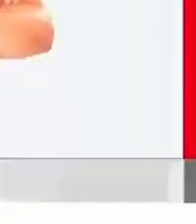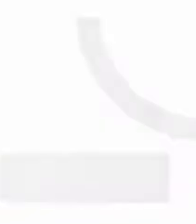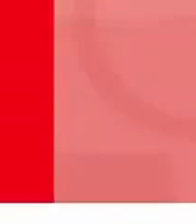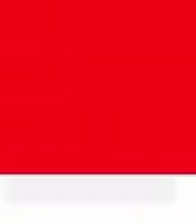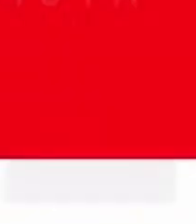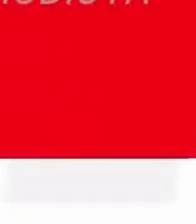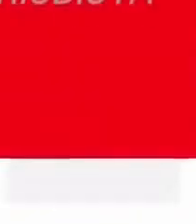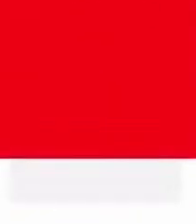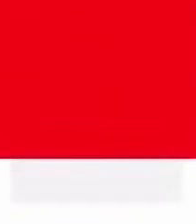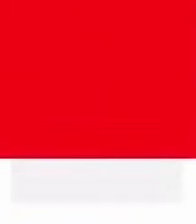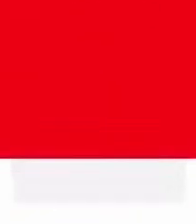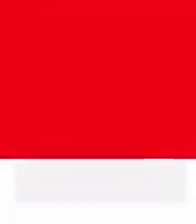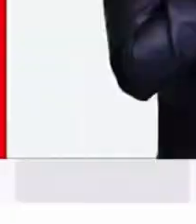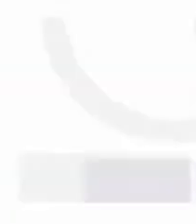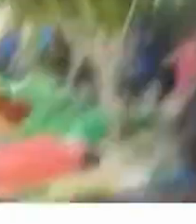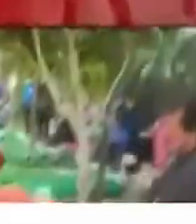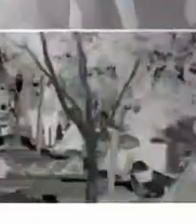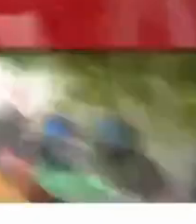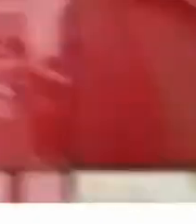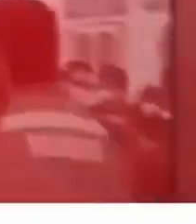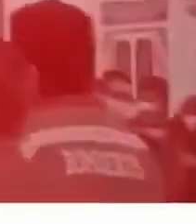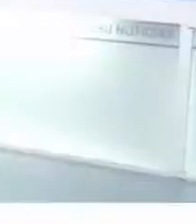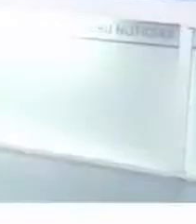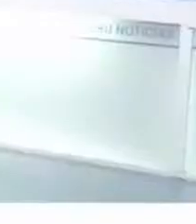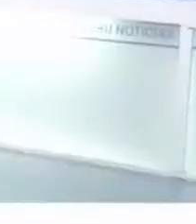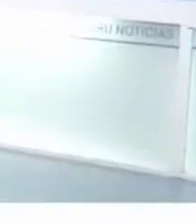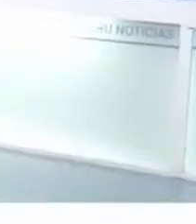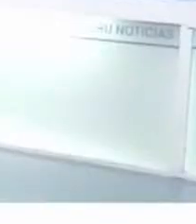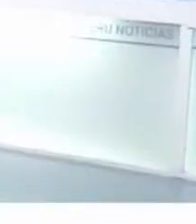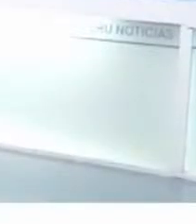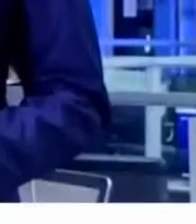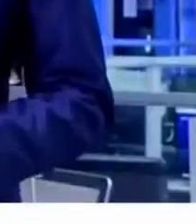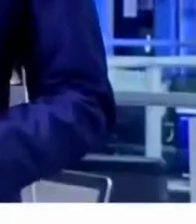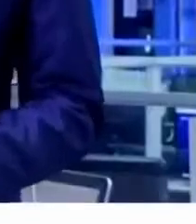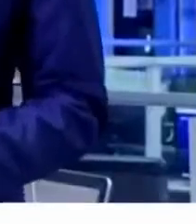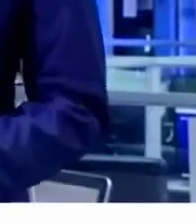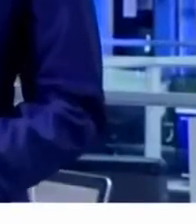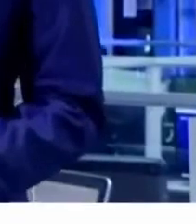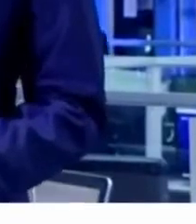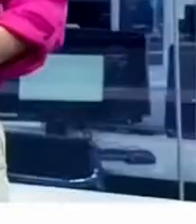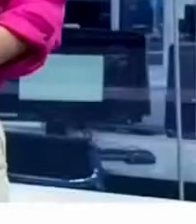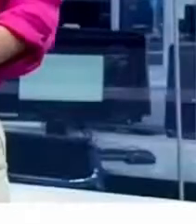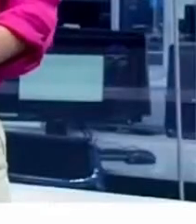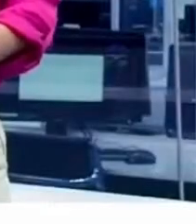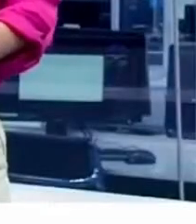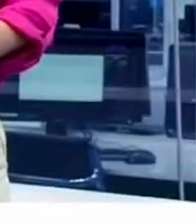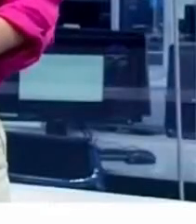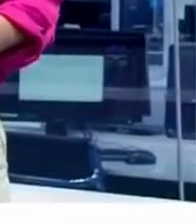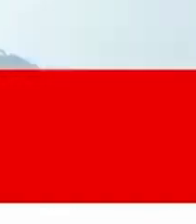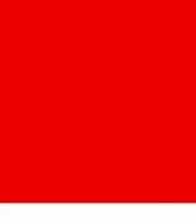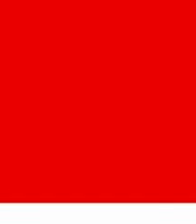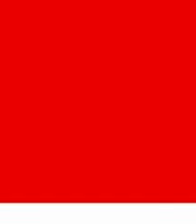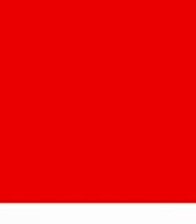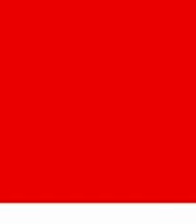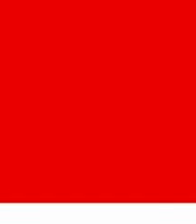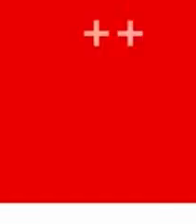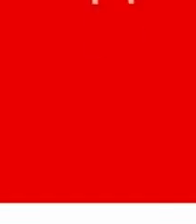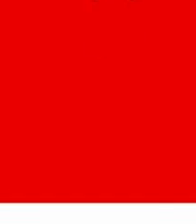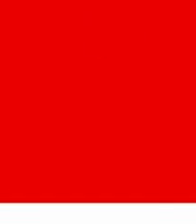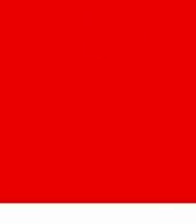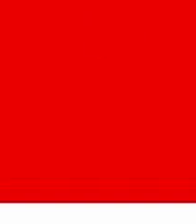Carla Carada y Nicolás Salazar abren el diálogo. Todos los sábados a las 8 de la mañana. Diálogo abierto.